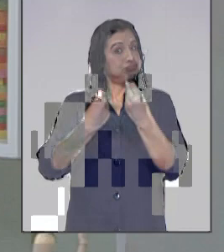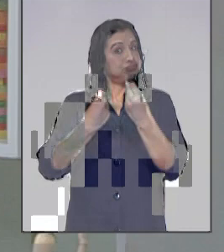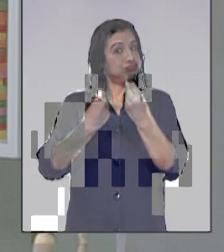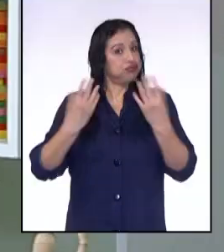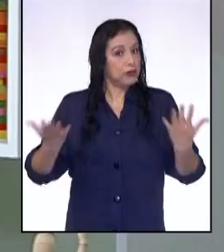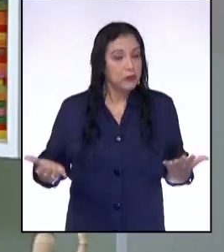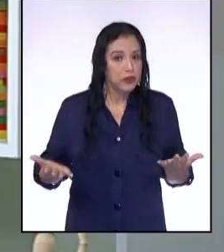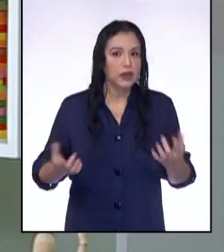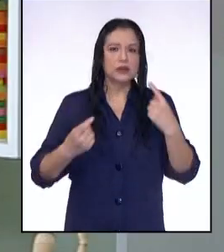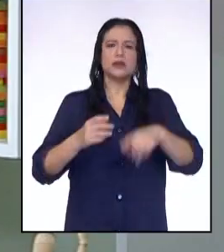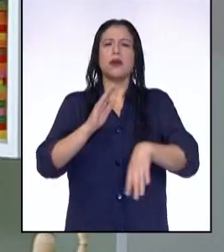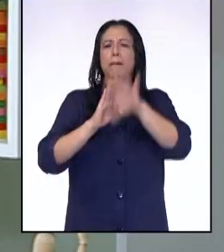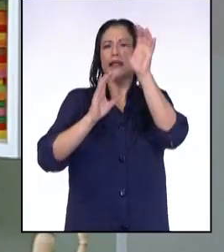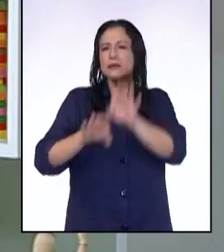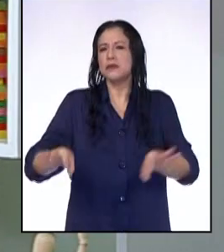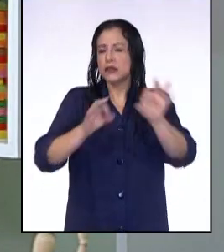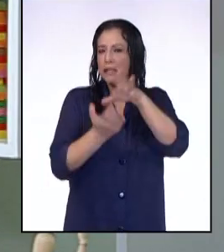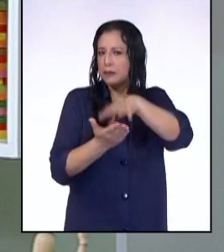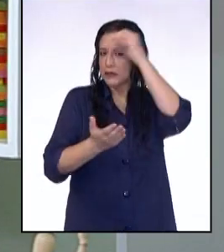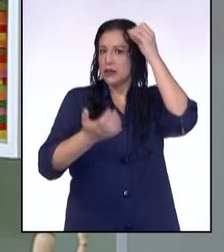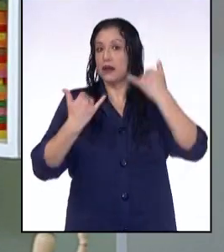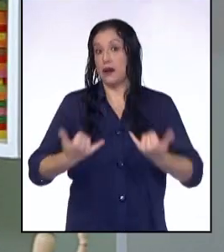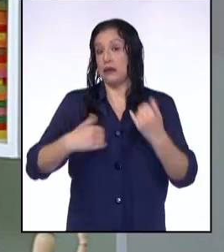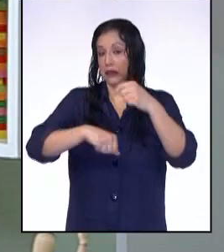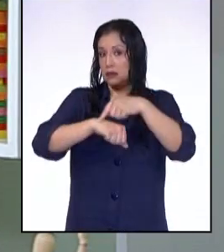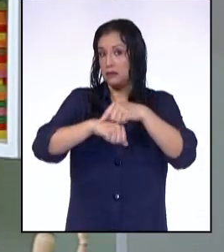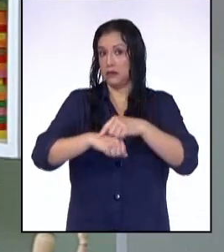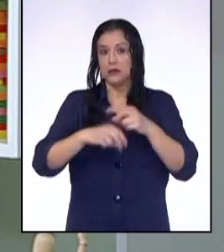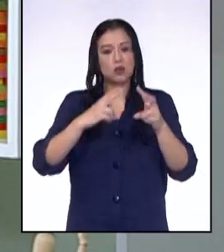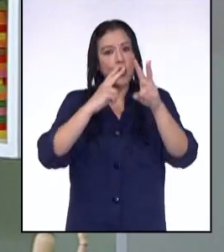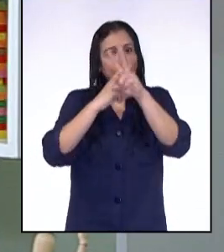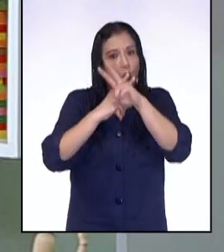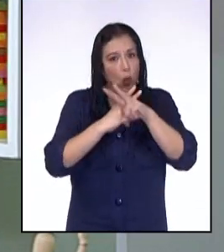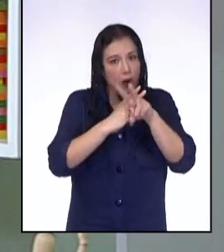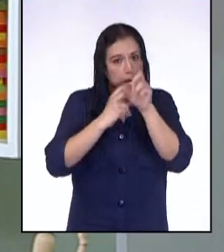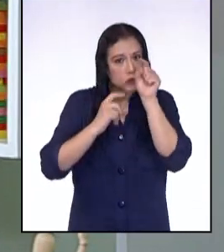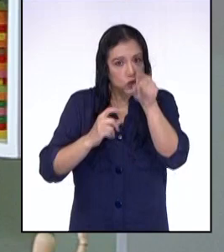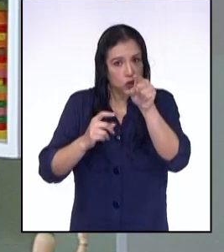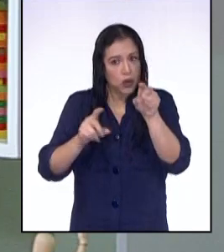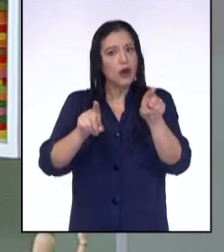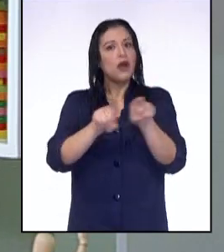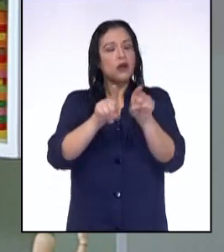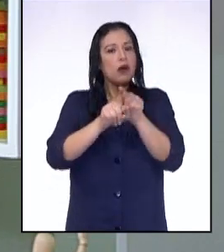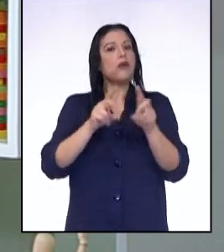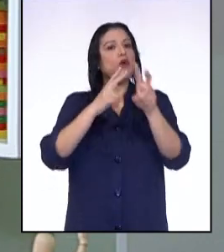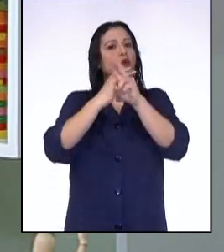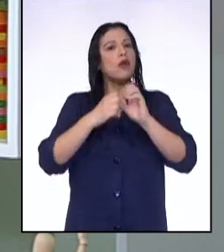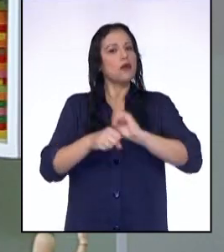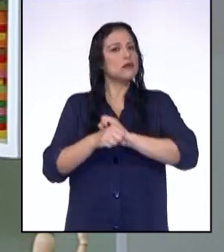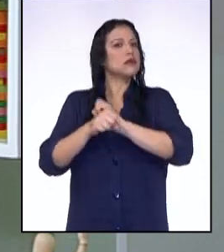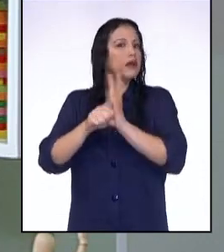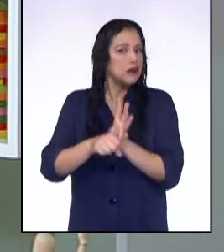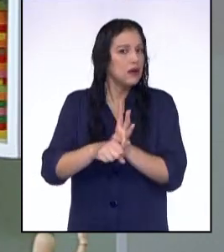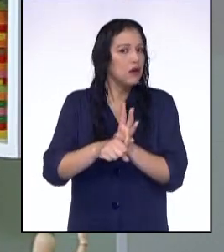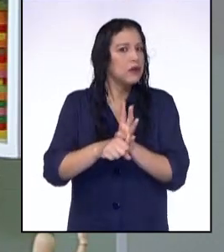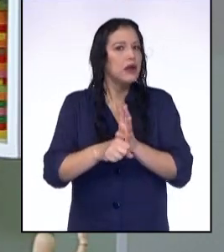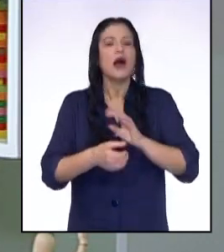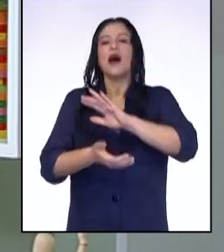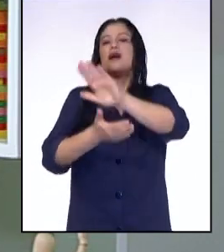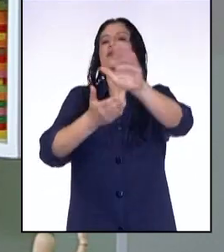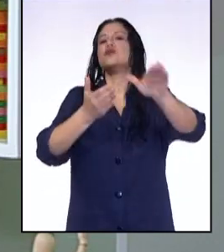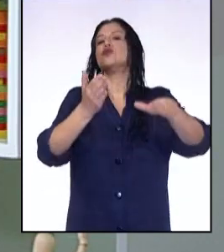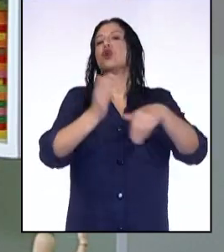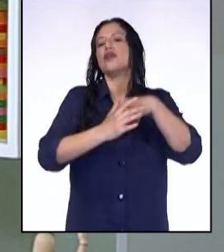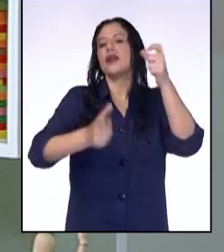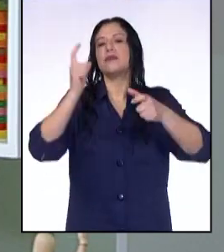Uno de los principales aprendizajes en estos tiempos es que al cuidarnos, también podemos cuidar del virus COVID-19 a todas y